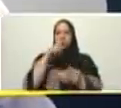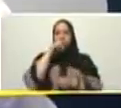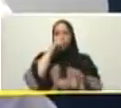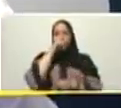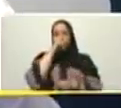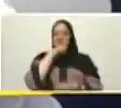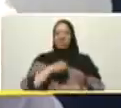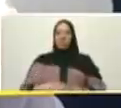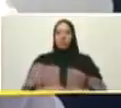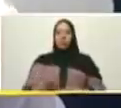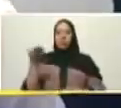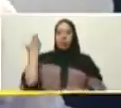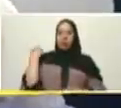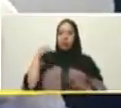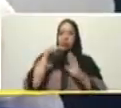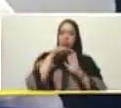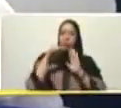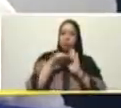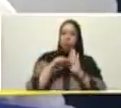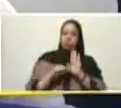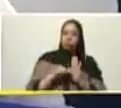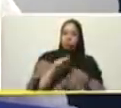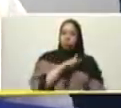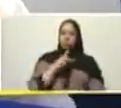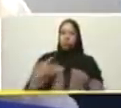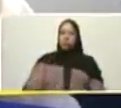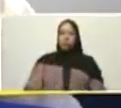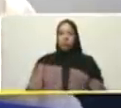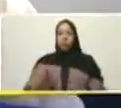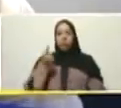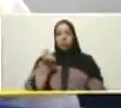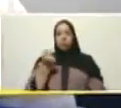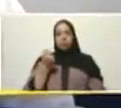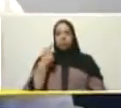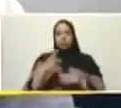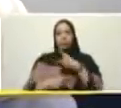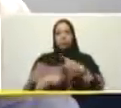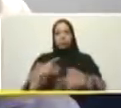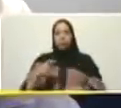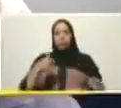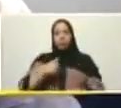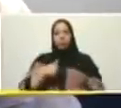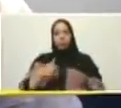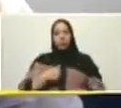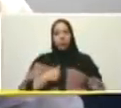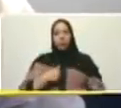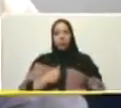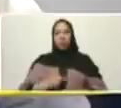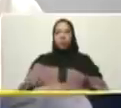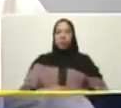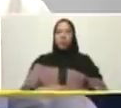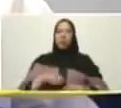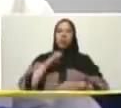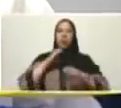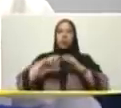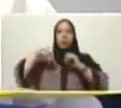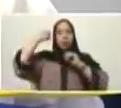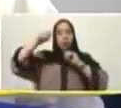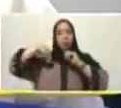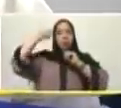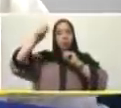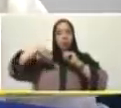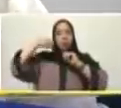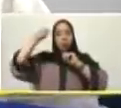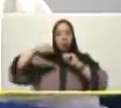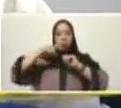nos dio al vicepresidente de economía productiva Tarek El Aysami y a mi persona en una videoconferencia en el